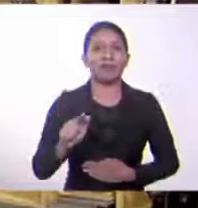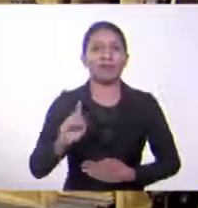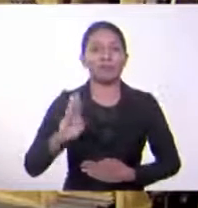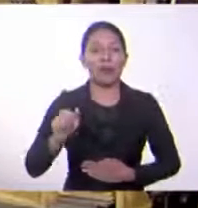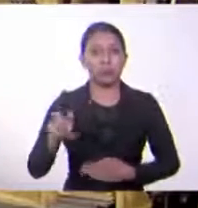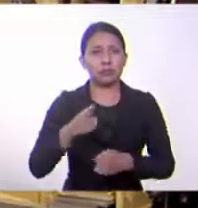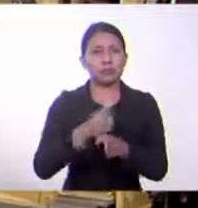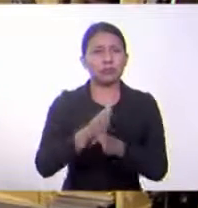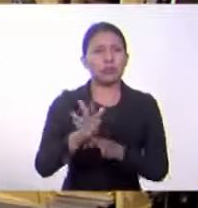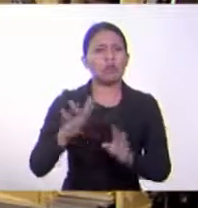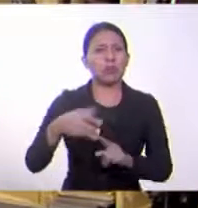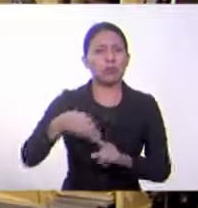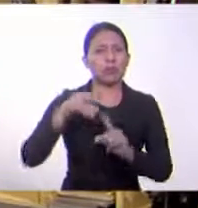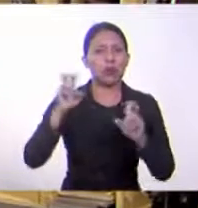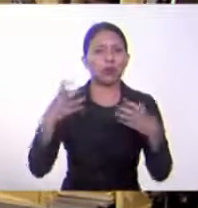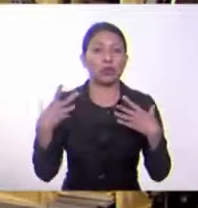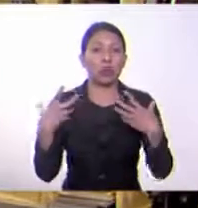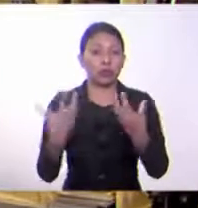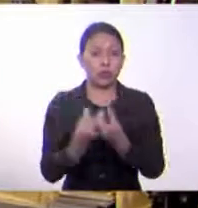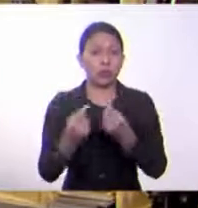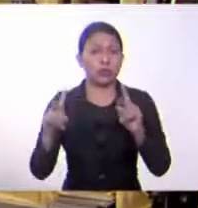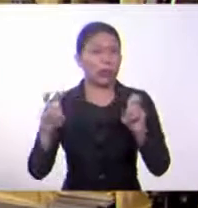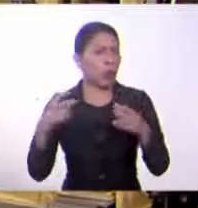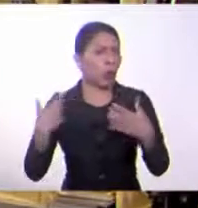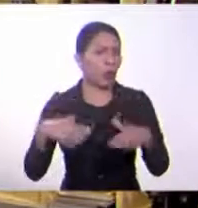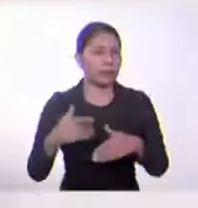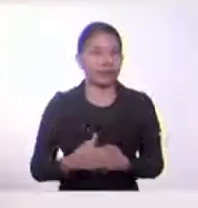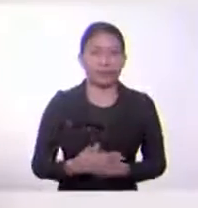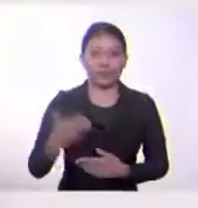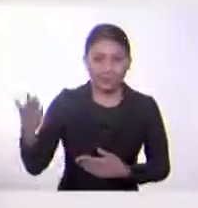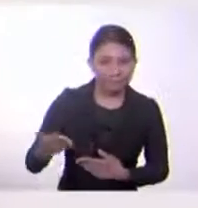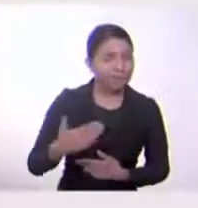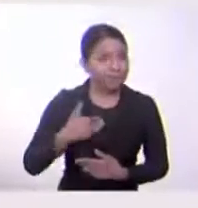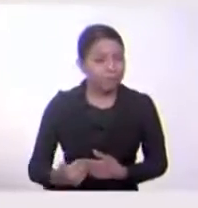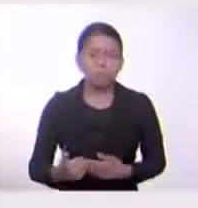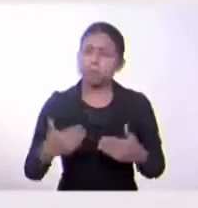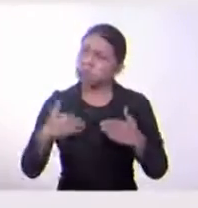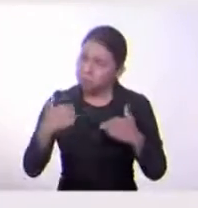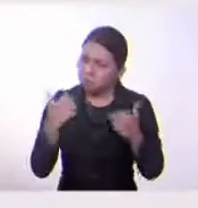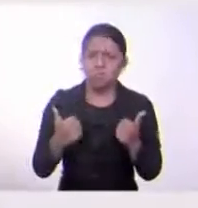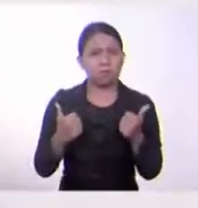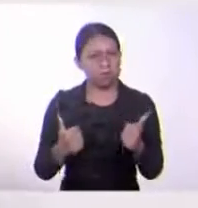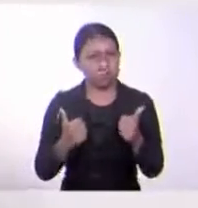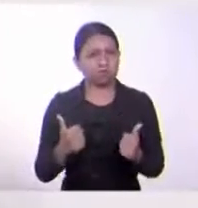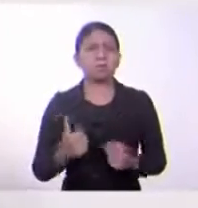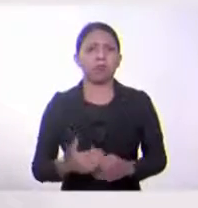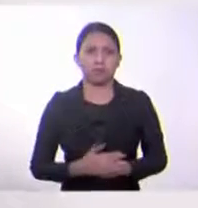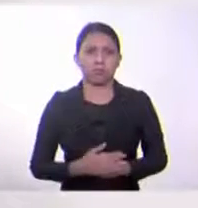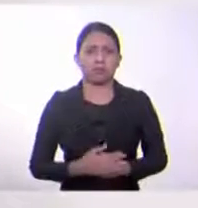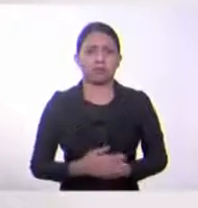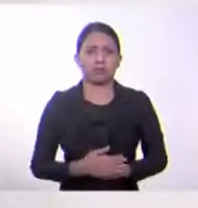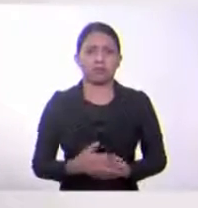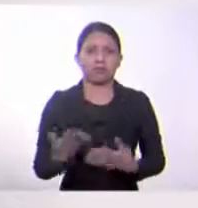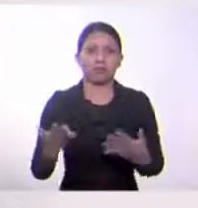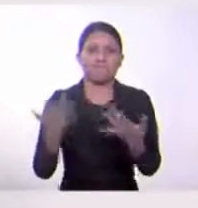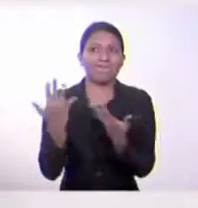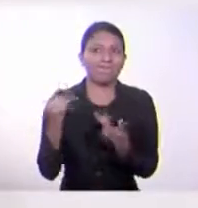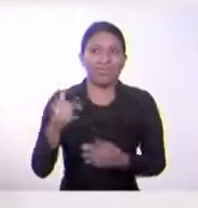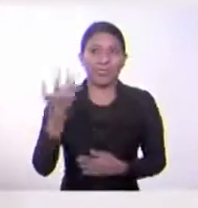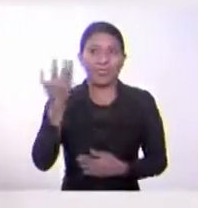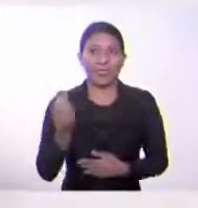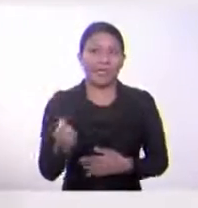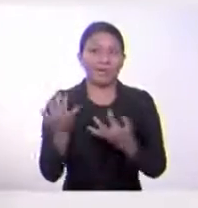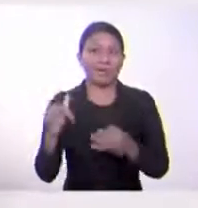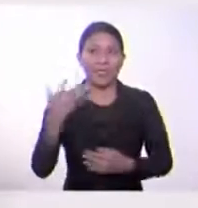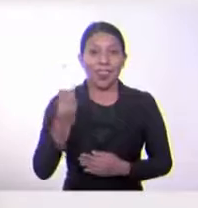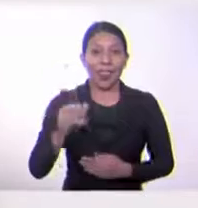Sociales, vamos a estar desarrollando una gran temática. Bienvenida, Alba, ¿cómo está? Pues bastante bien, Emerson y Emilio, esperando este día, esperando este